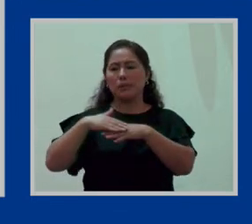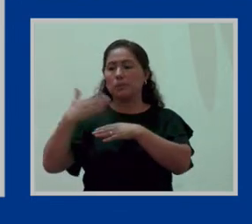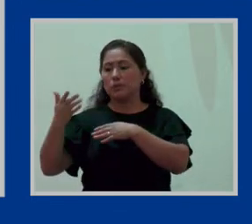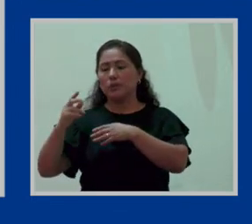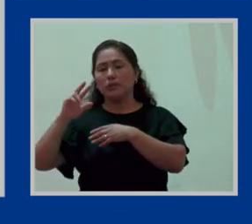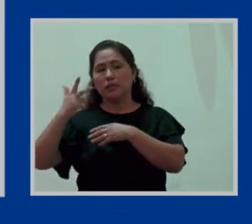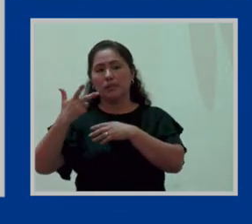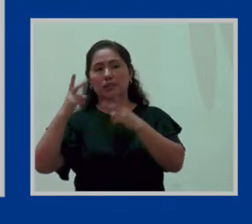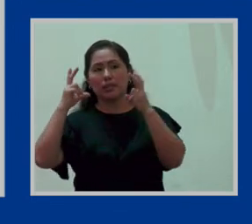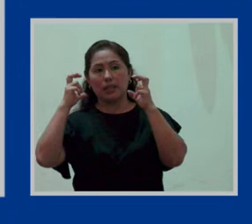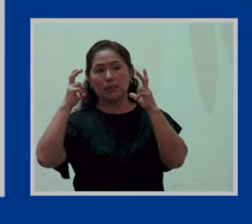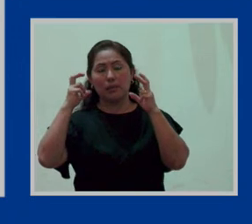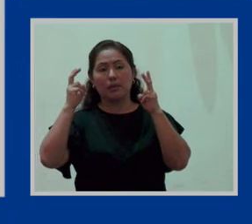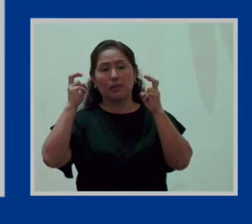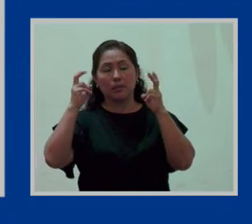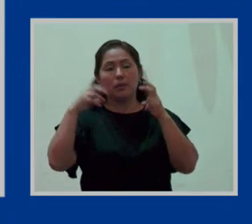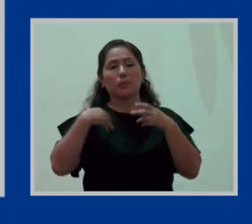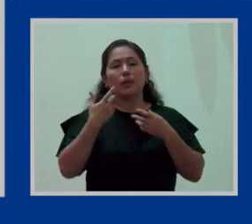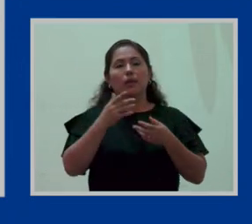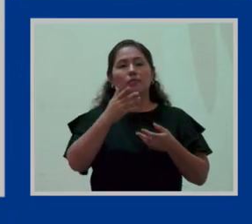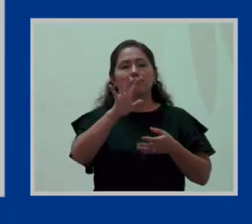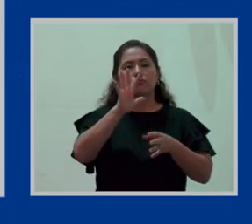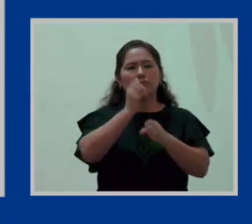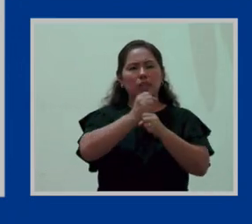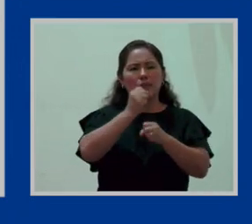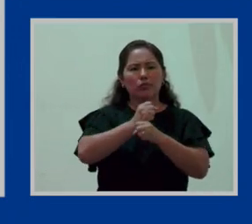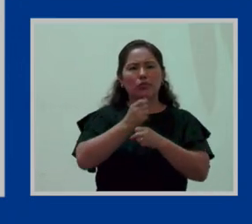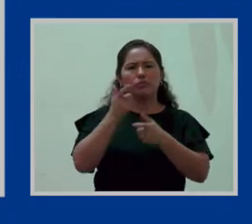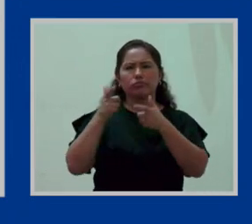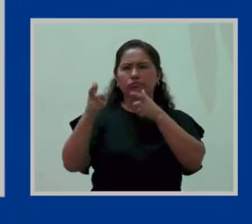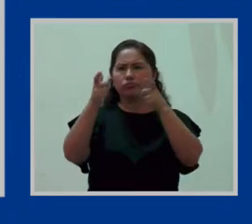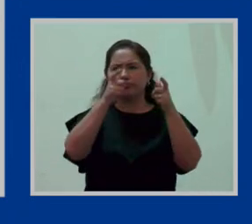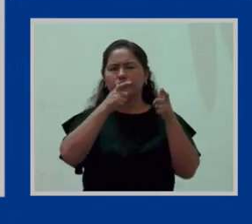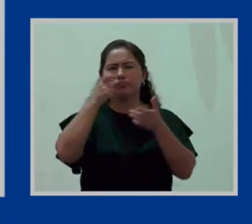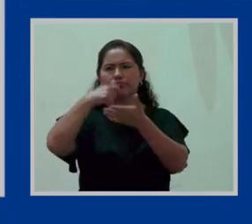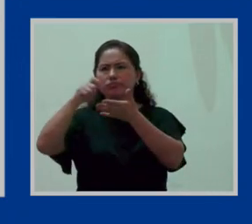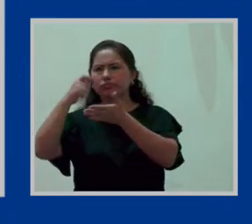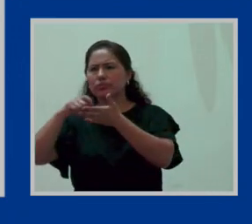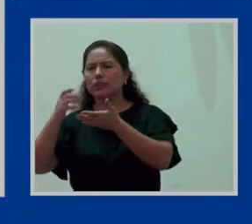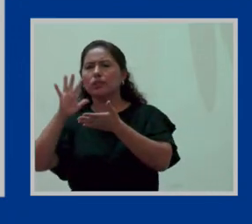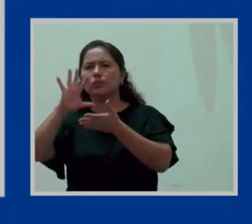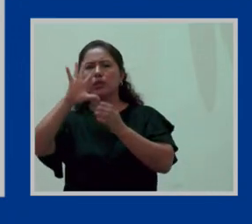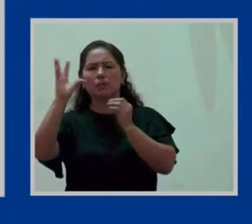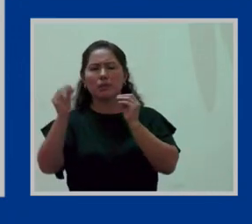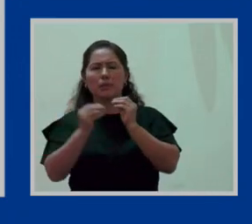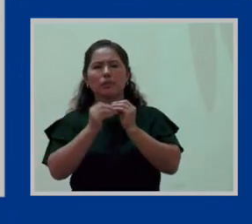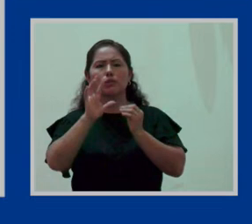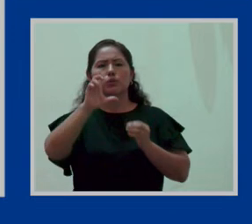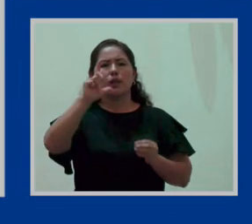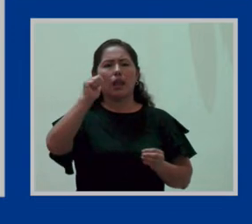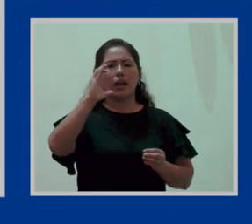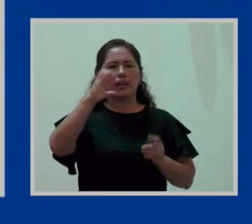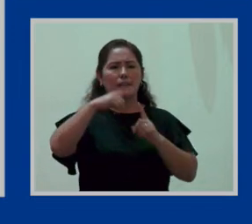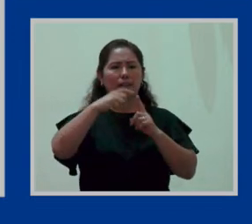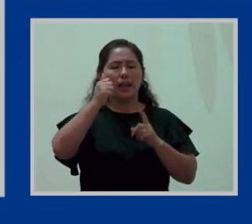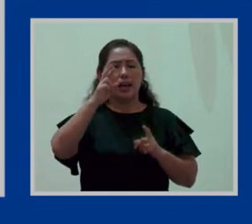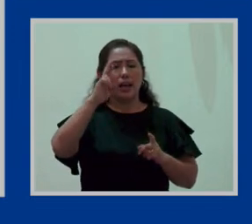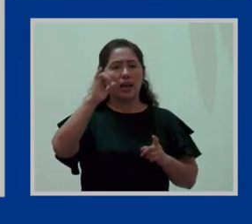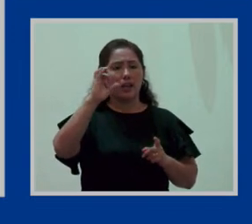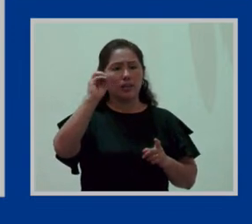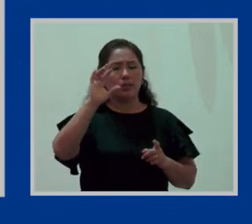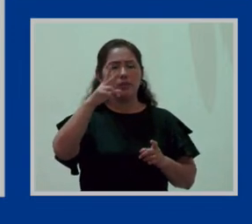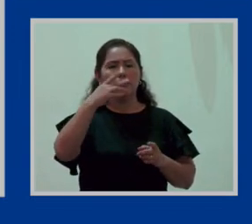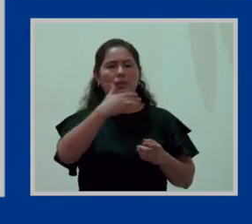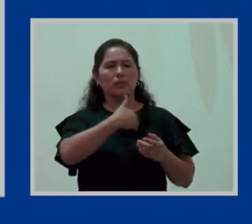pero es importante que sepan que la labor de fiscalización en la implementación de los lactarios, a nivel del sector